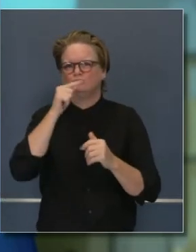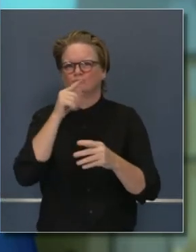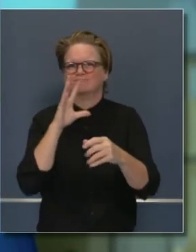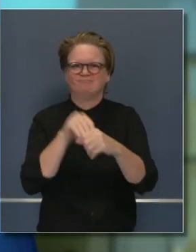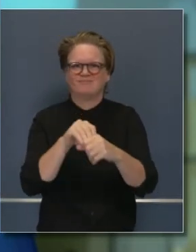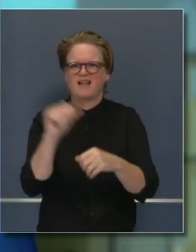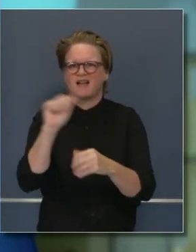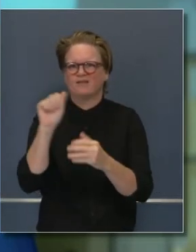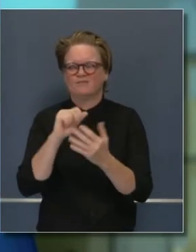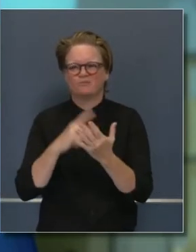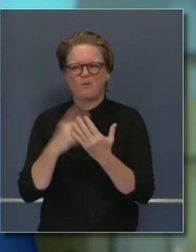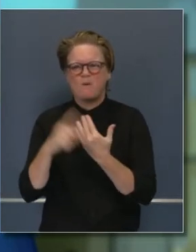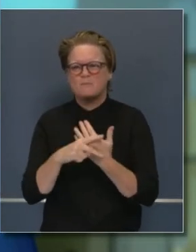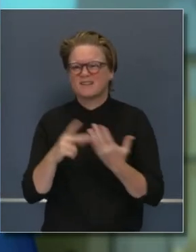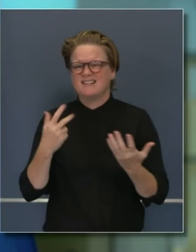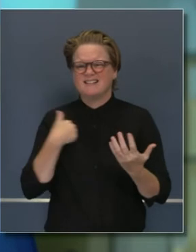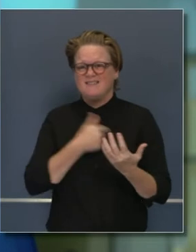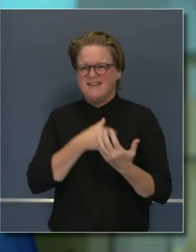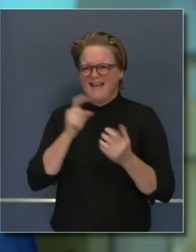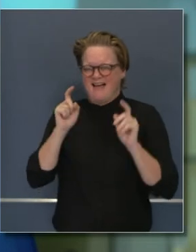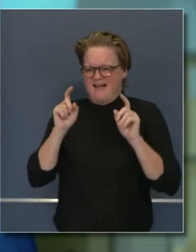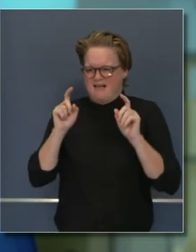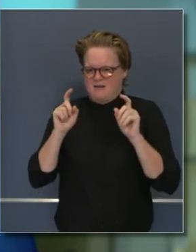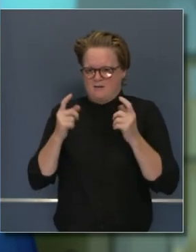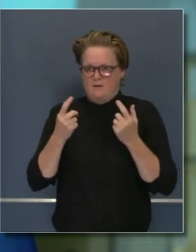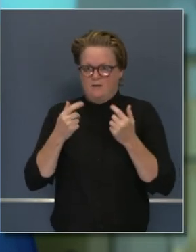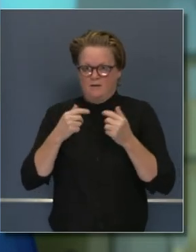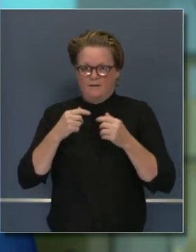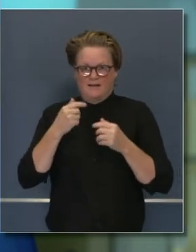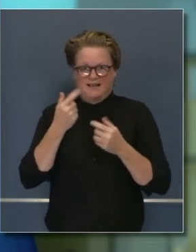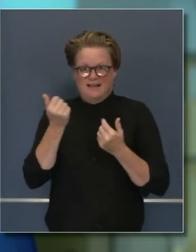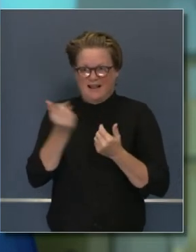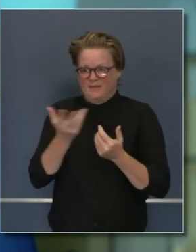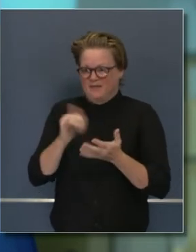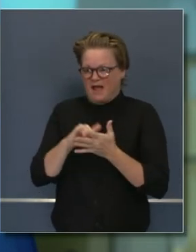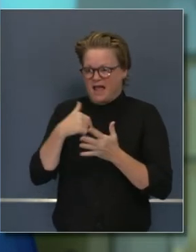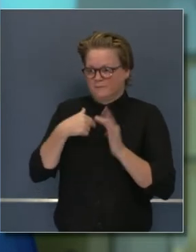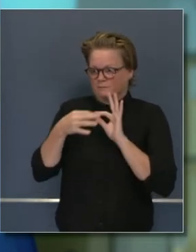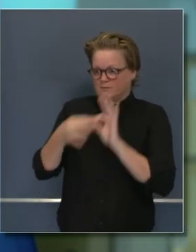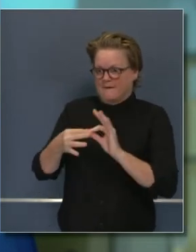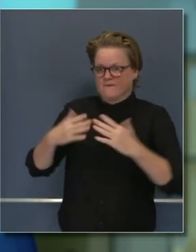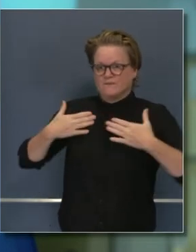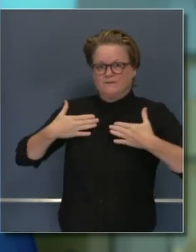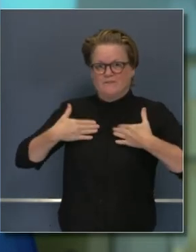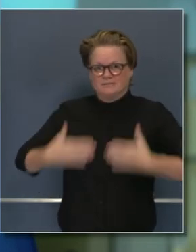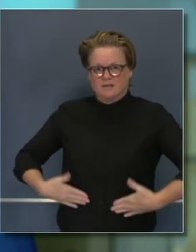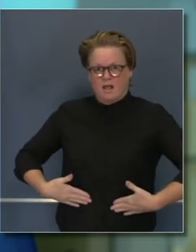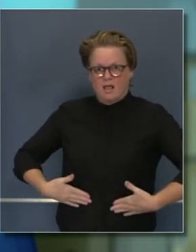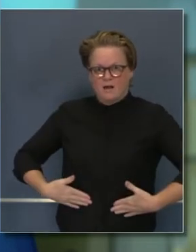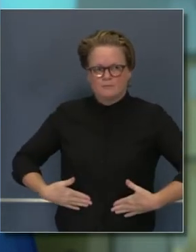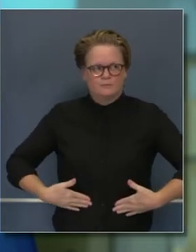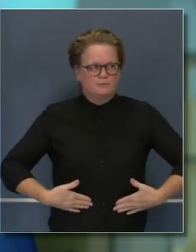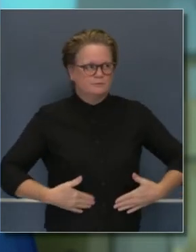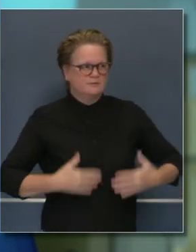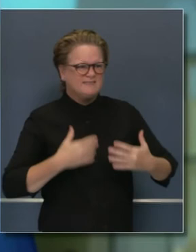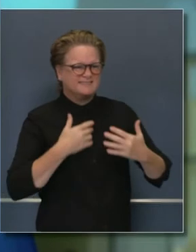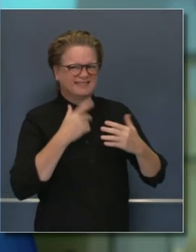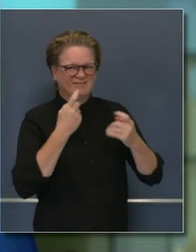sumamente importante que hagamos nuestras actividades físicas sin peligro, sin riesgo.